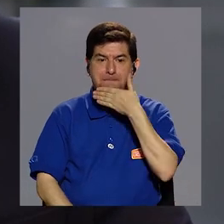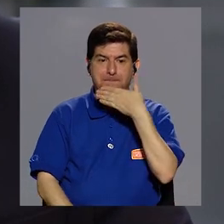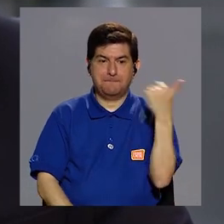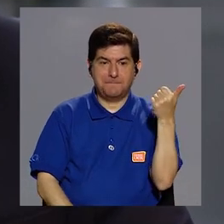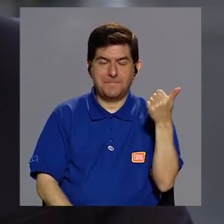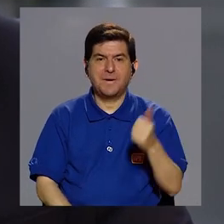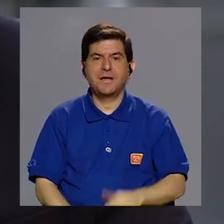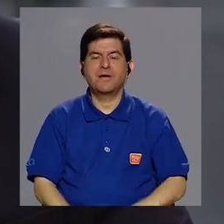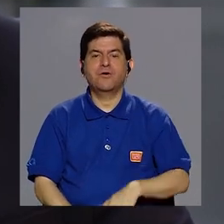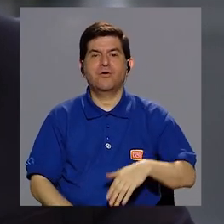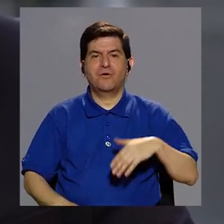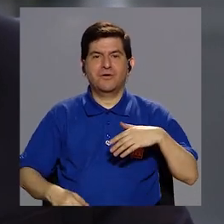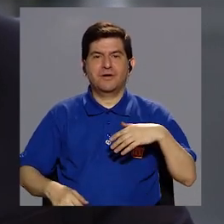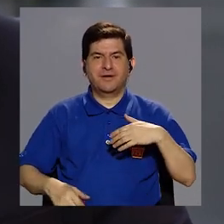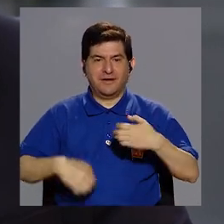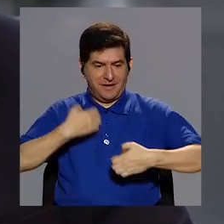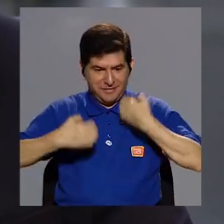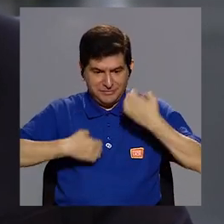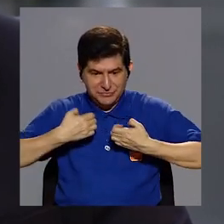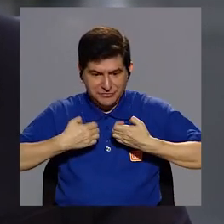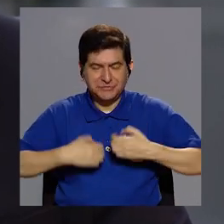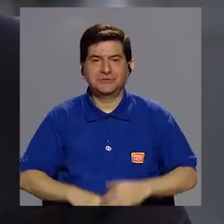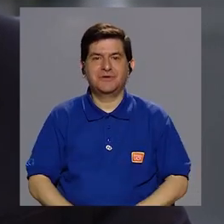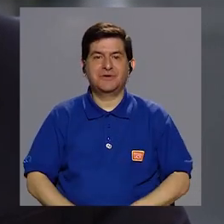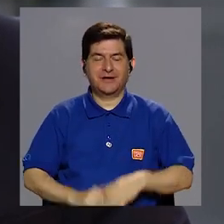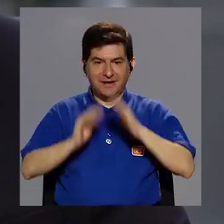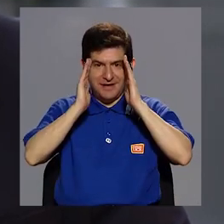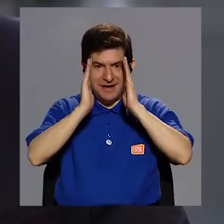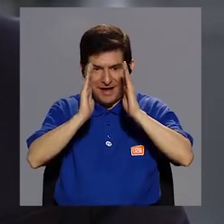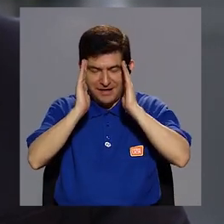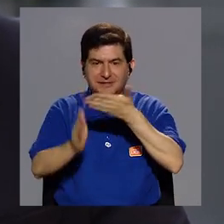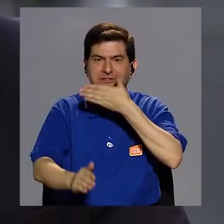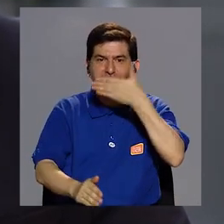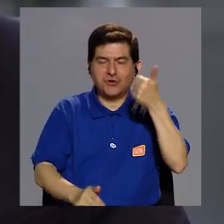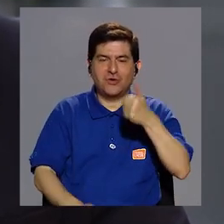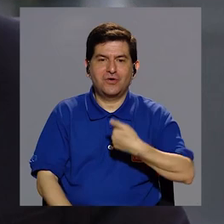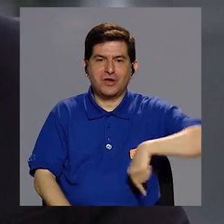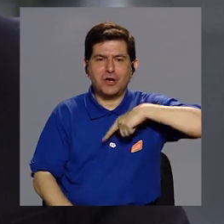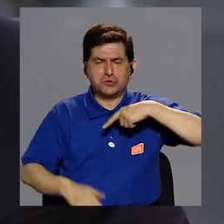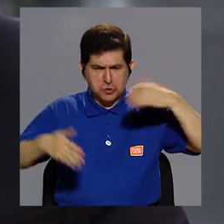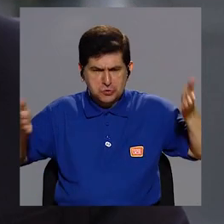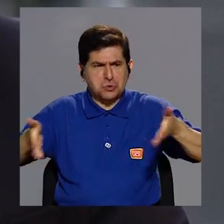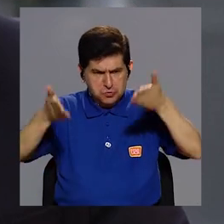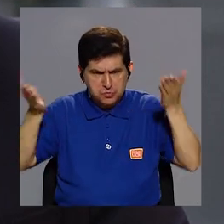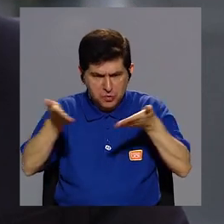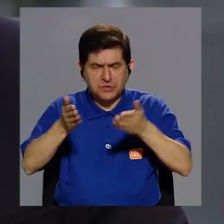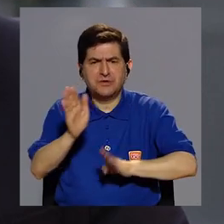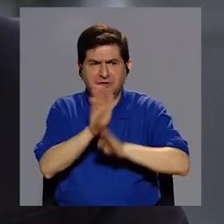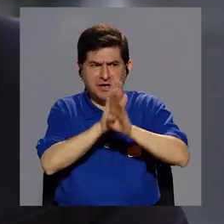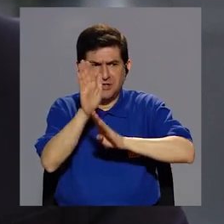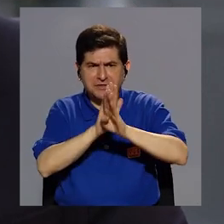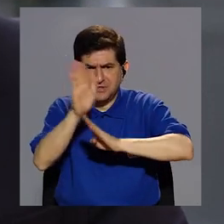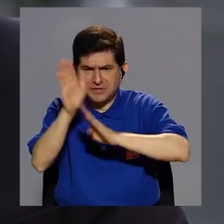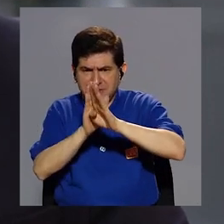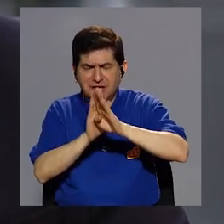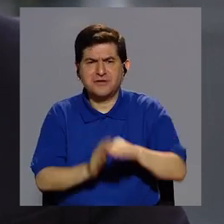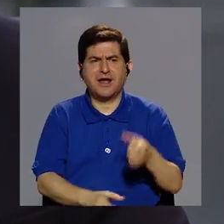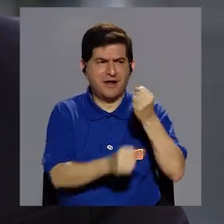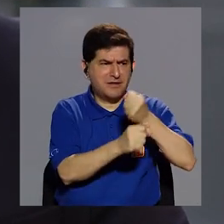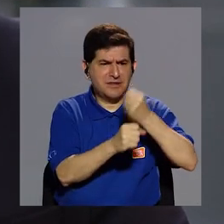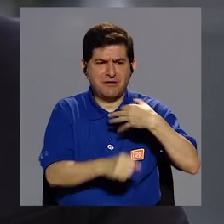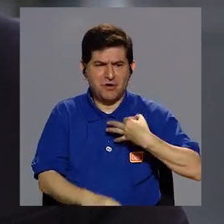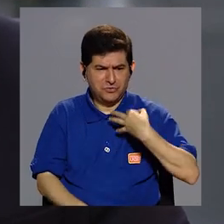mejorar nuestro ánimo y podernos concentrar y estar más motivados para desarrollar